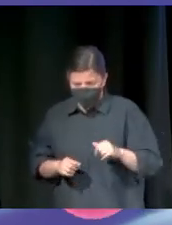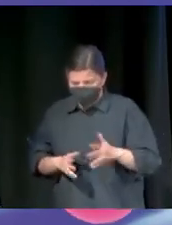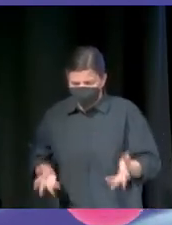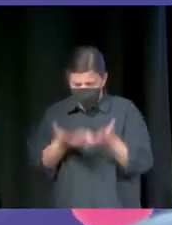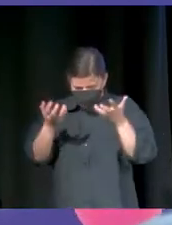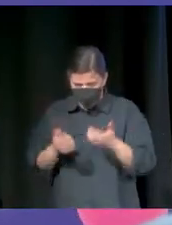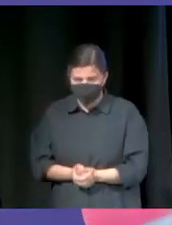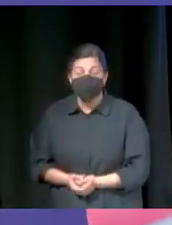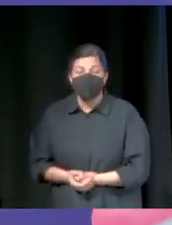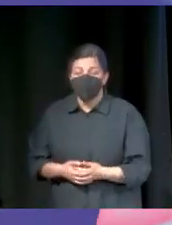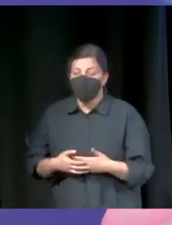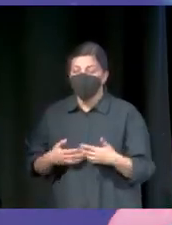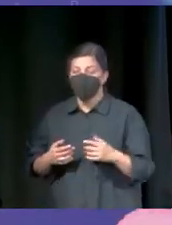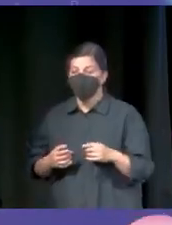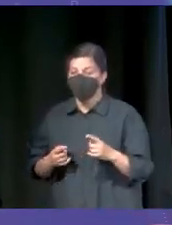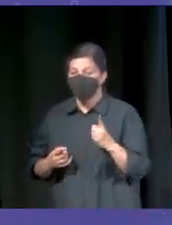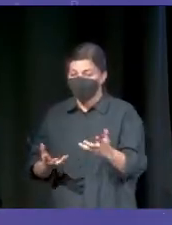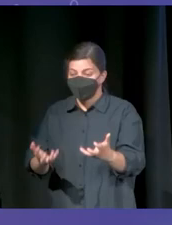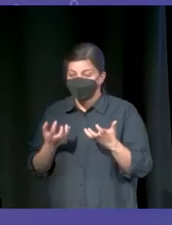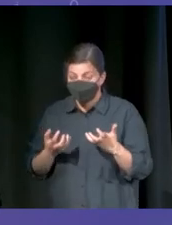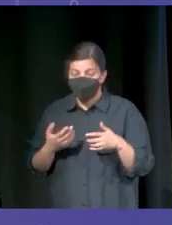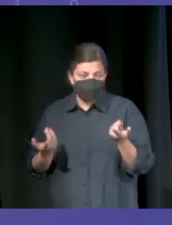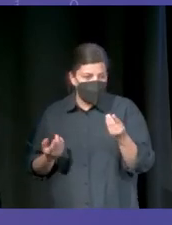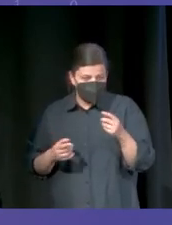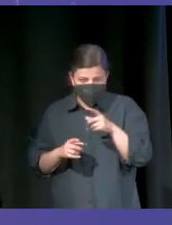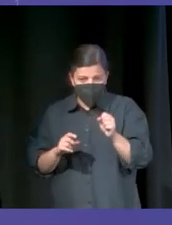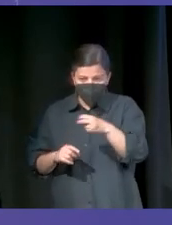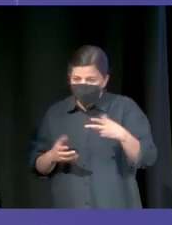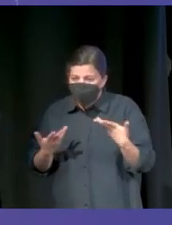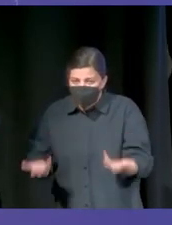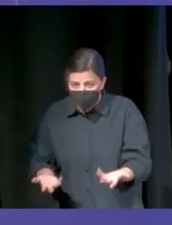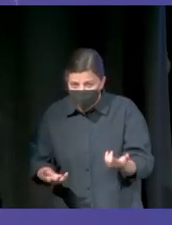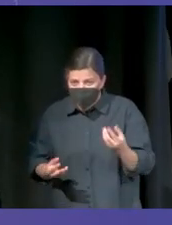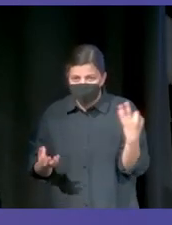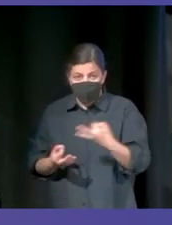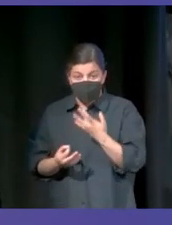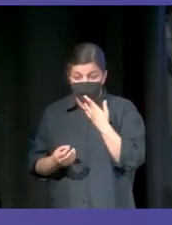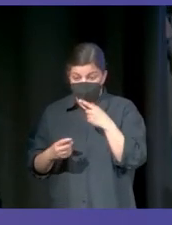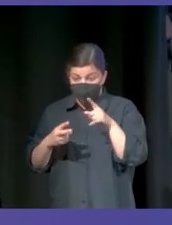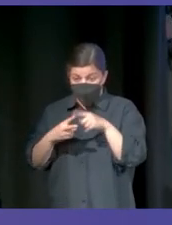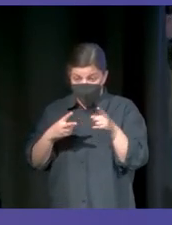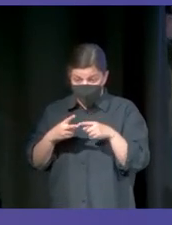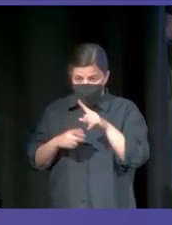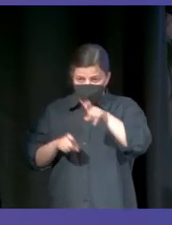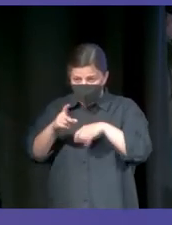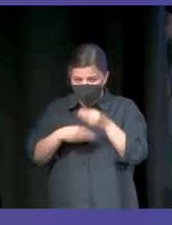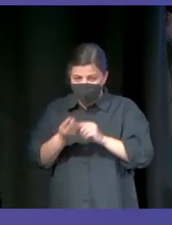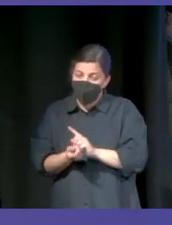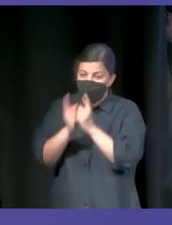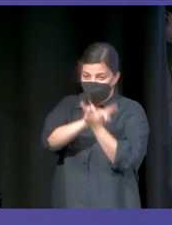qué conclusión saco de esto? Solo una, que es muy tonta, pero me encanta. ¿Qué habría pasado si os hago las mismas dos preguntas exactamente al revés?